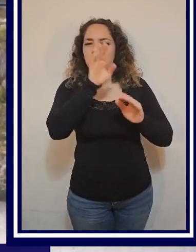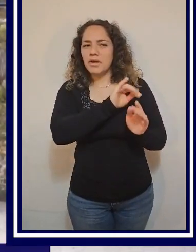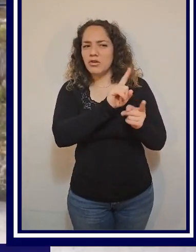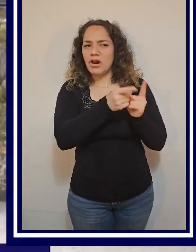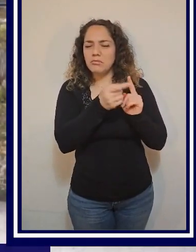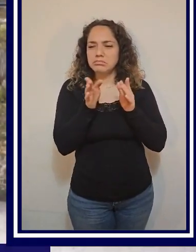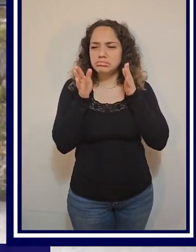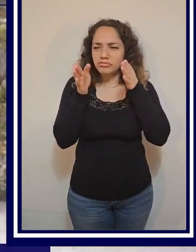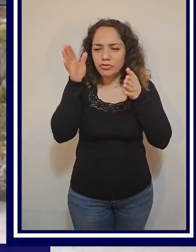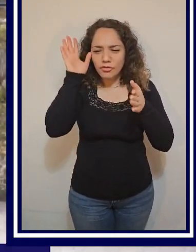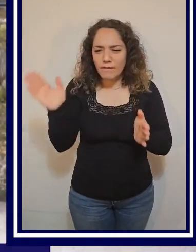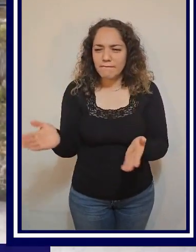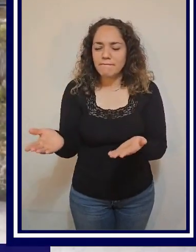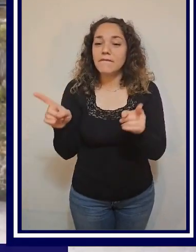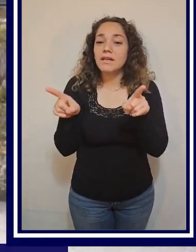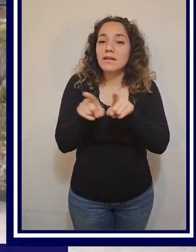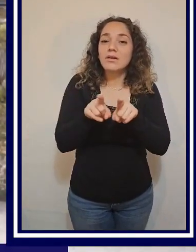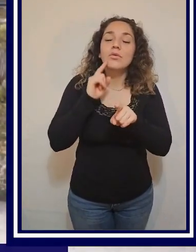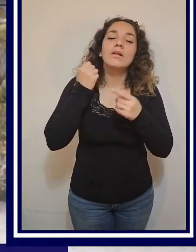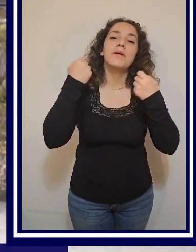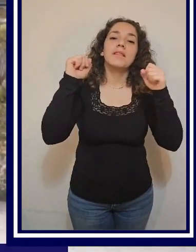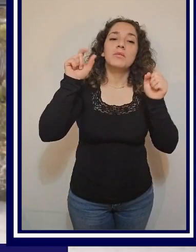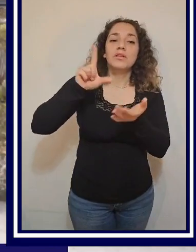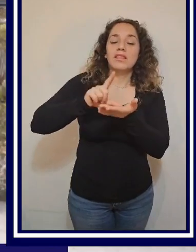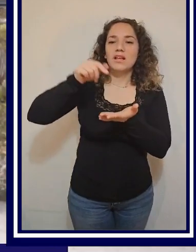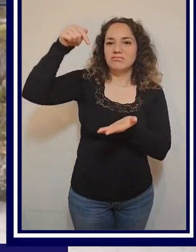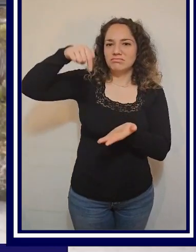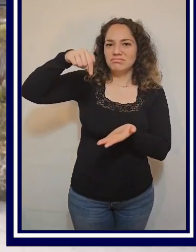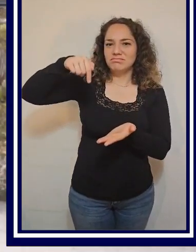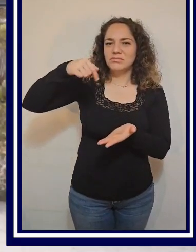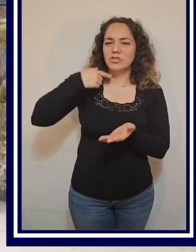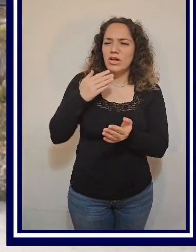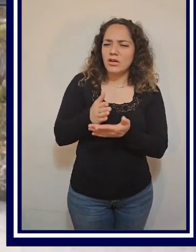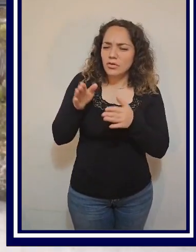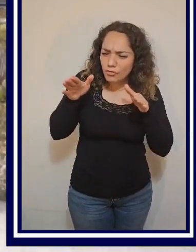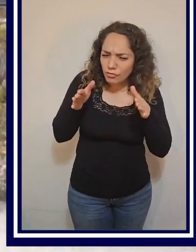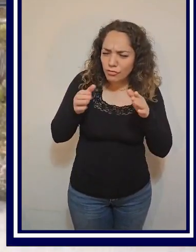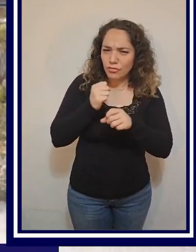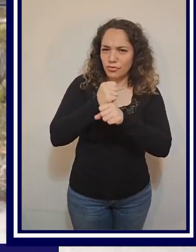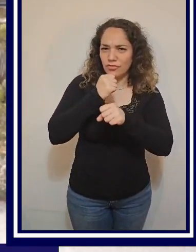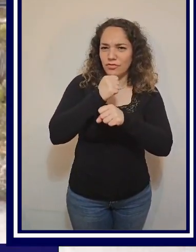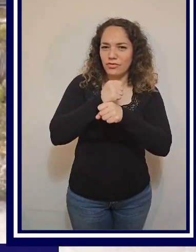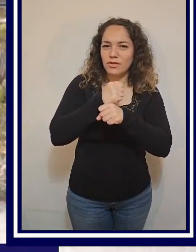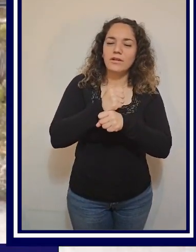la quiero ayudar a potenciar este deporte como el deporte local, así es que estoy a full trabajando en eso.